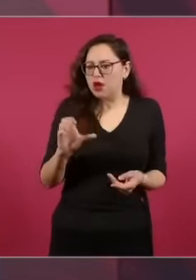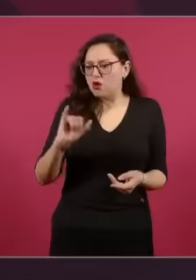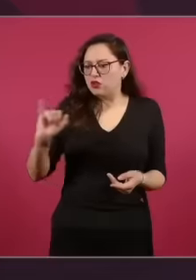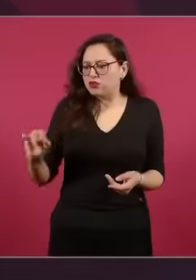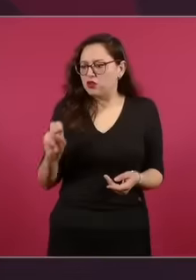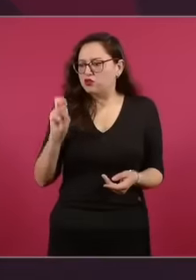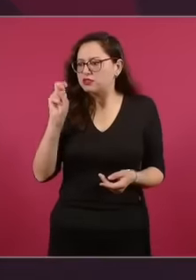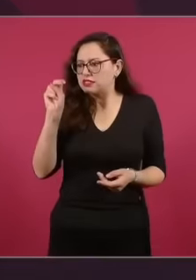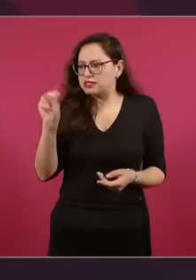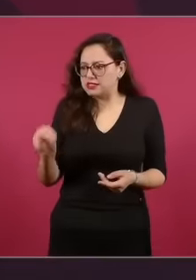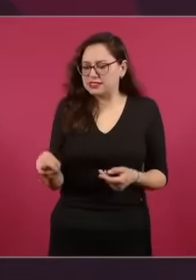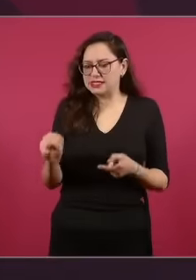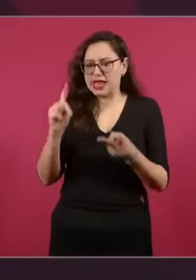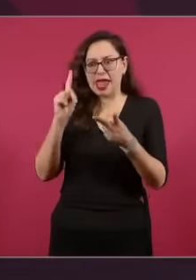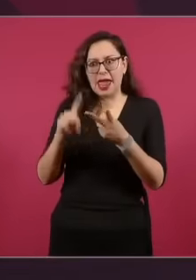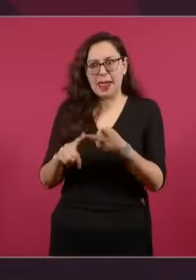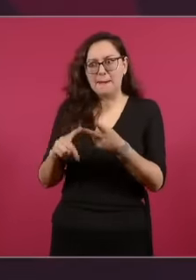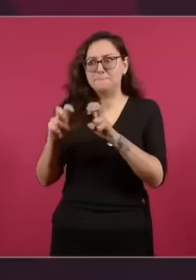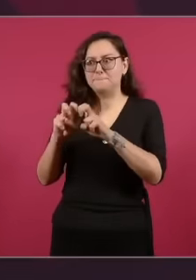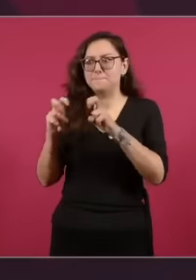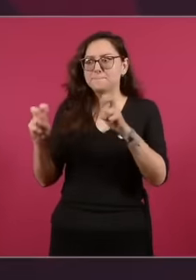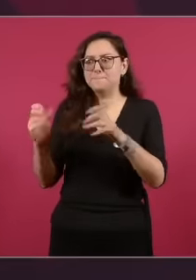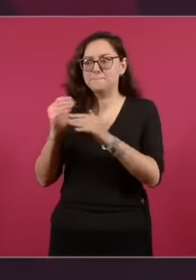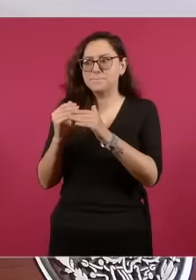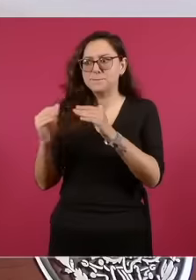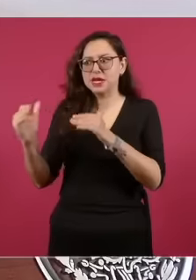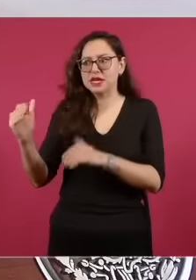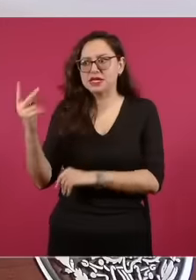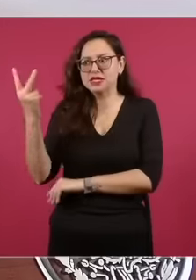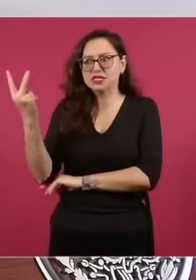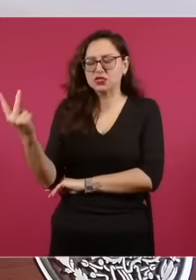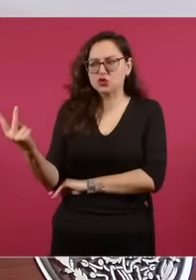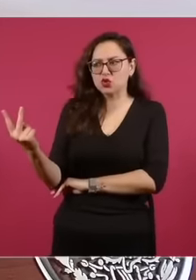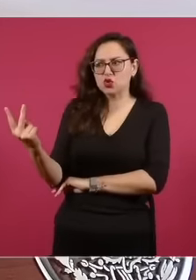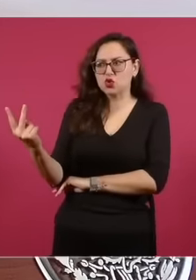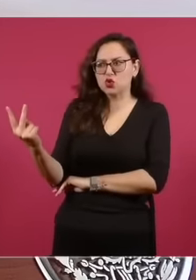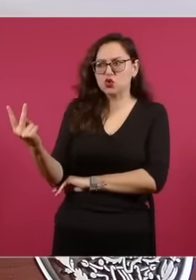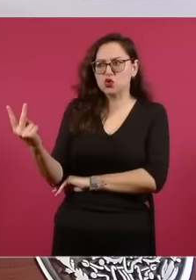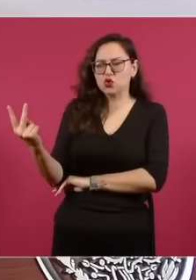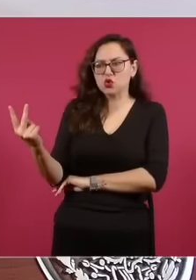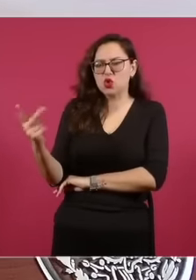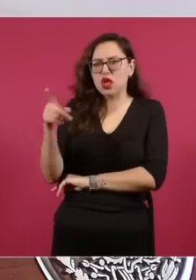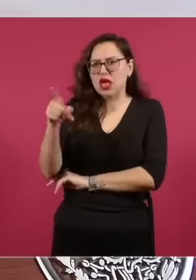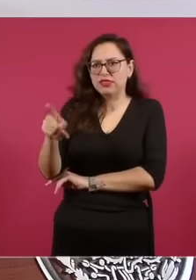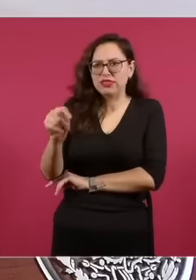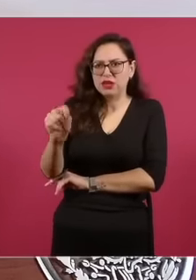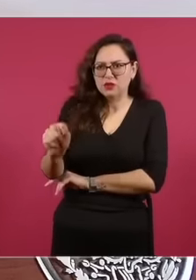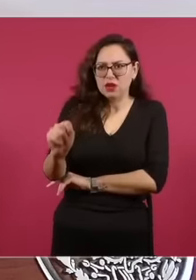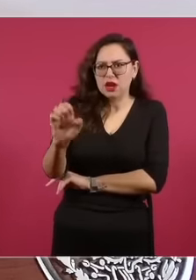ministro de la suprema corte y magistrados